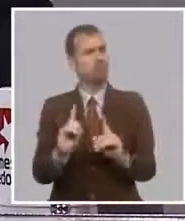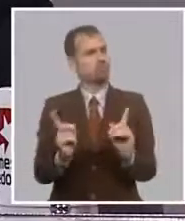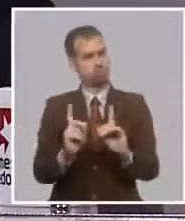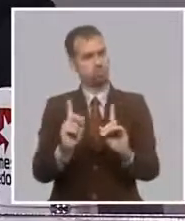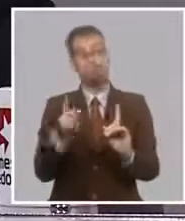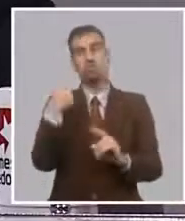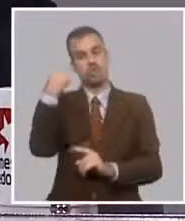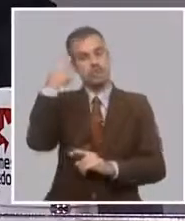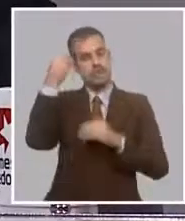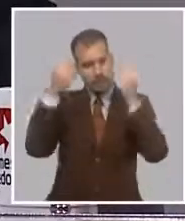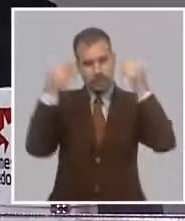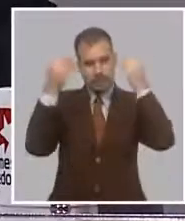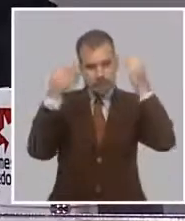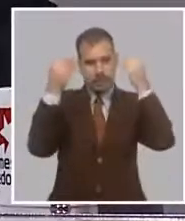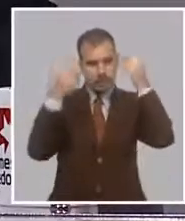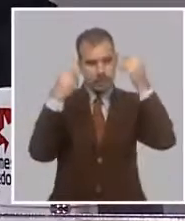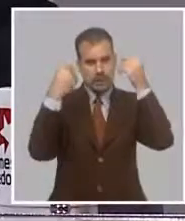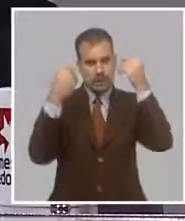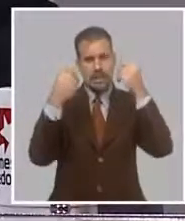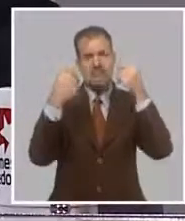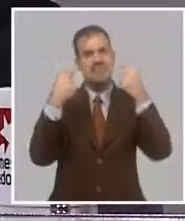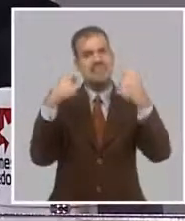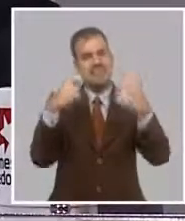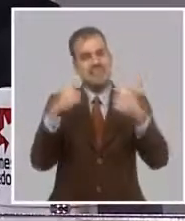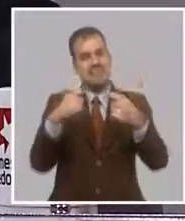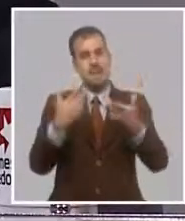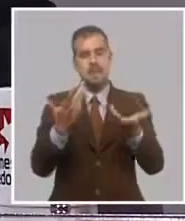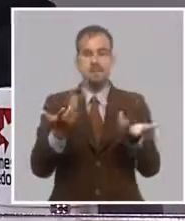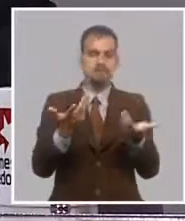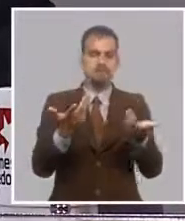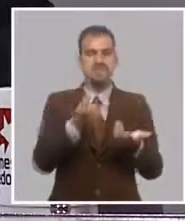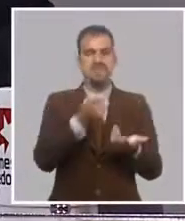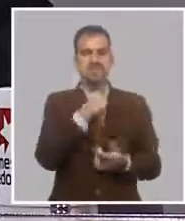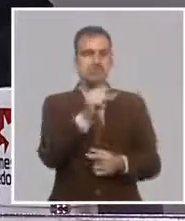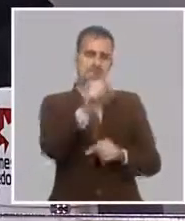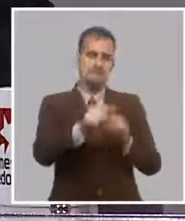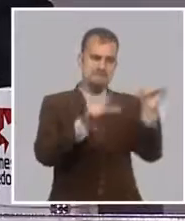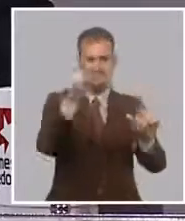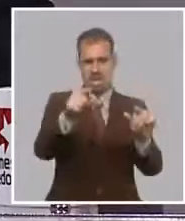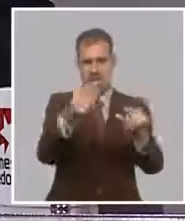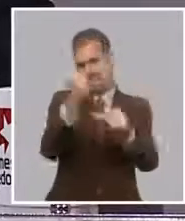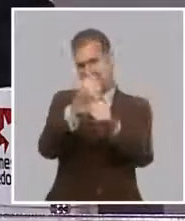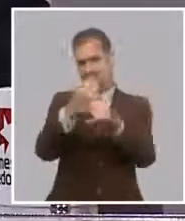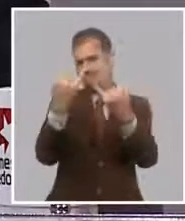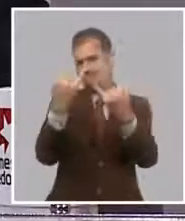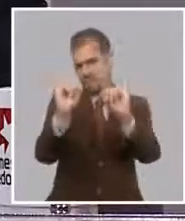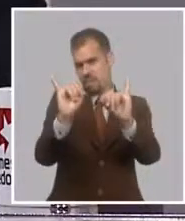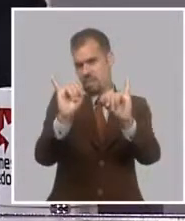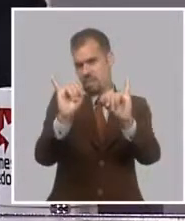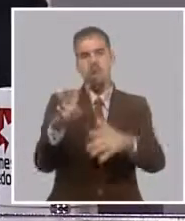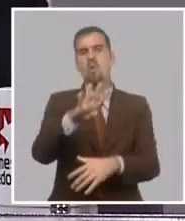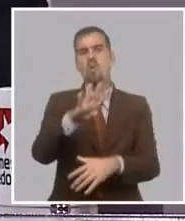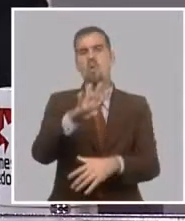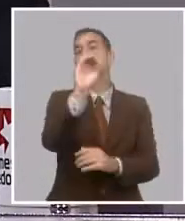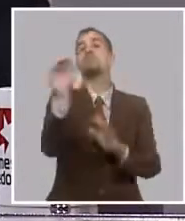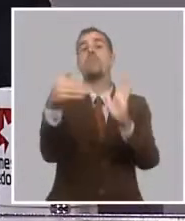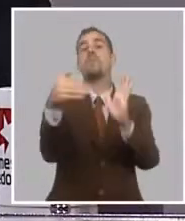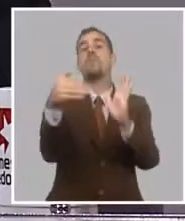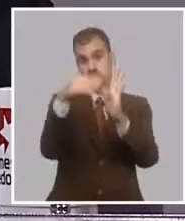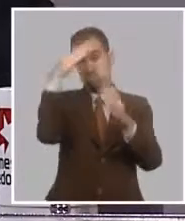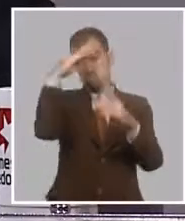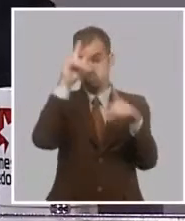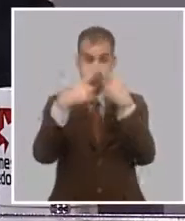analizando que hay que acercarse, porque productores individuales hay aproximadamente 400 mil en el país.